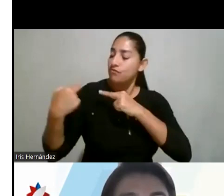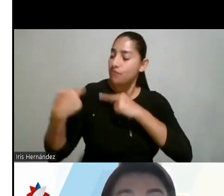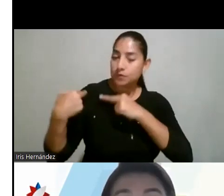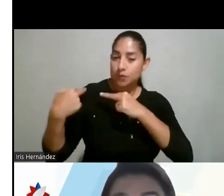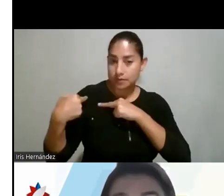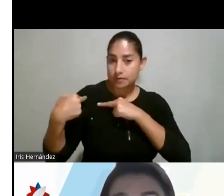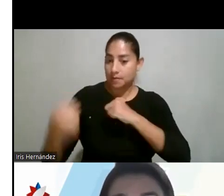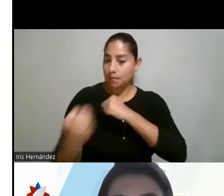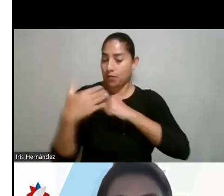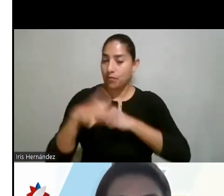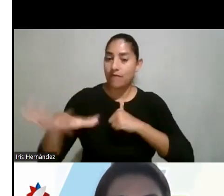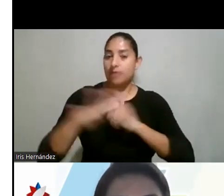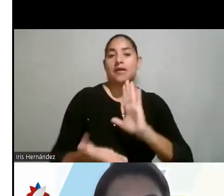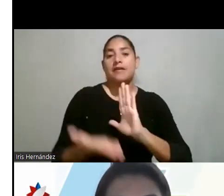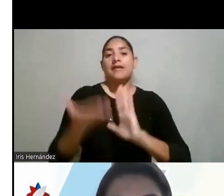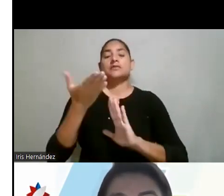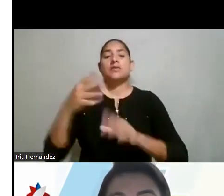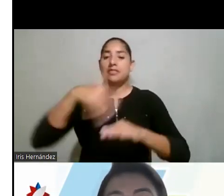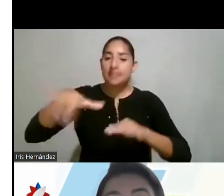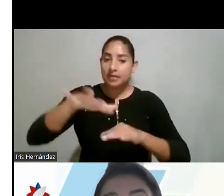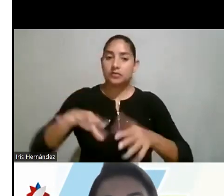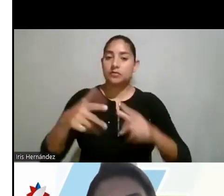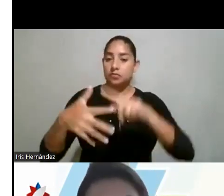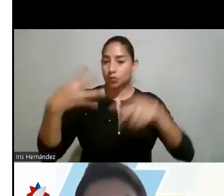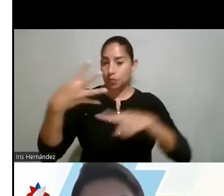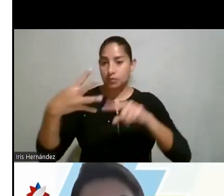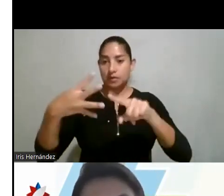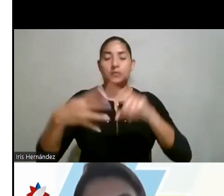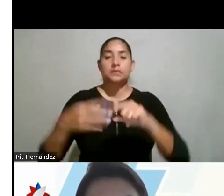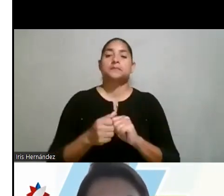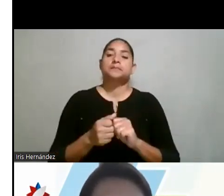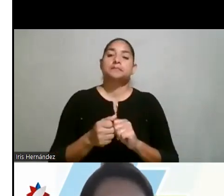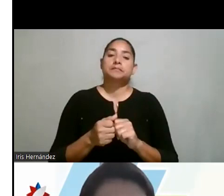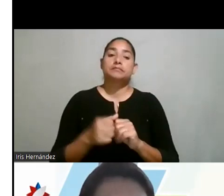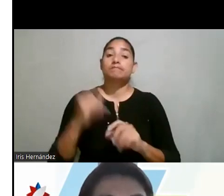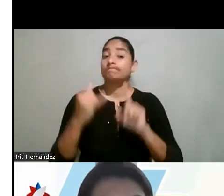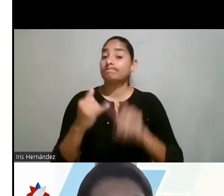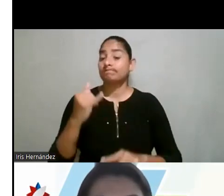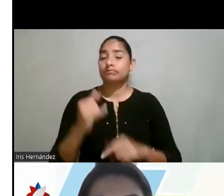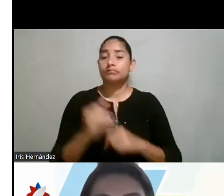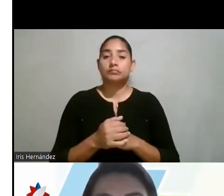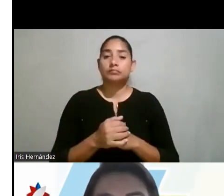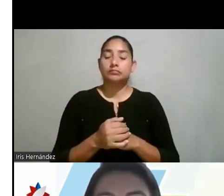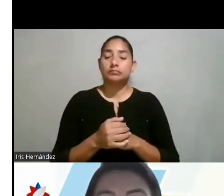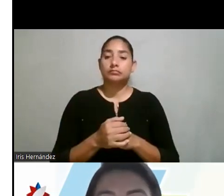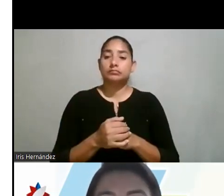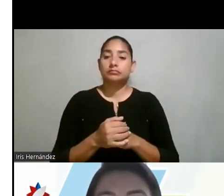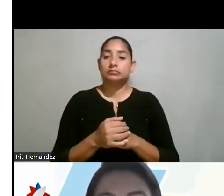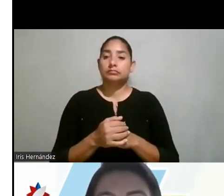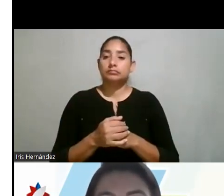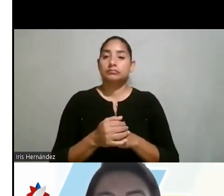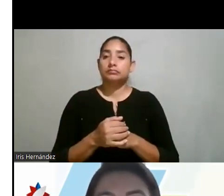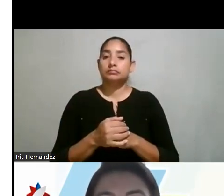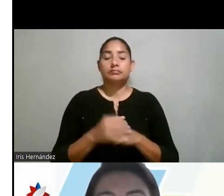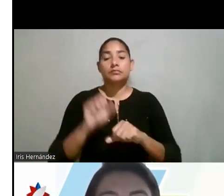y crecimiento dentro de estos campos y finaliza también, o digamos, o incluye también la apropiación